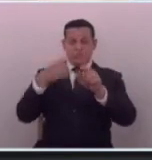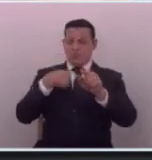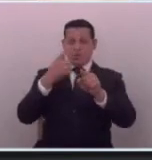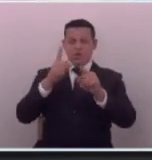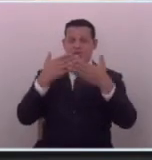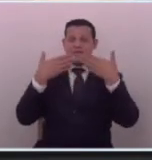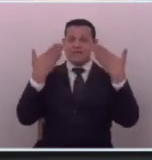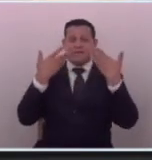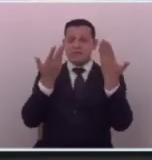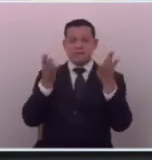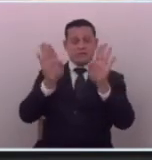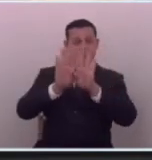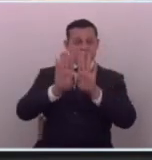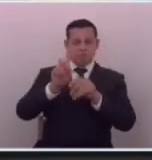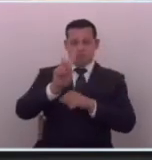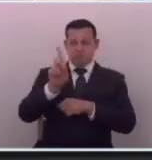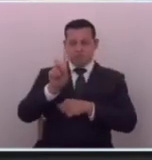cierre